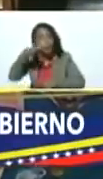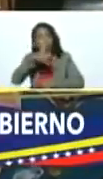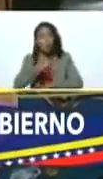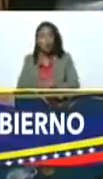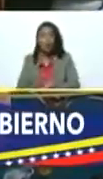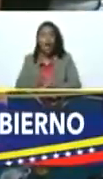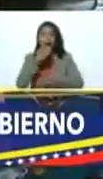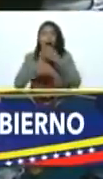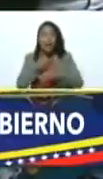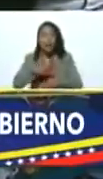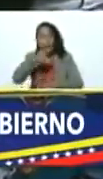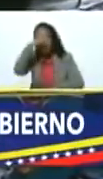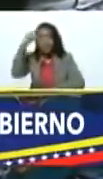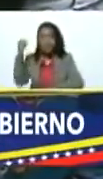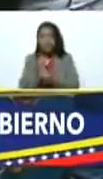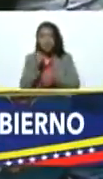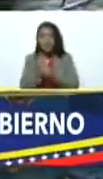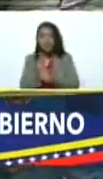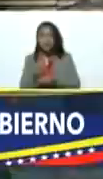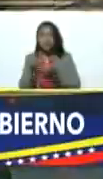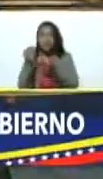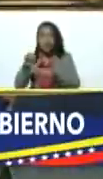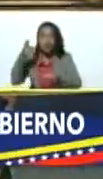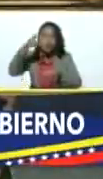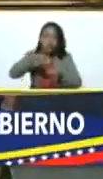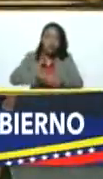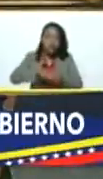puestos de trabajo para producir